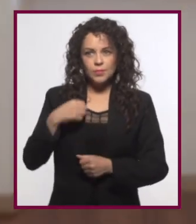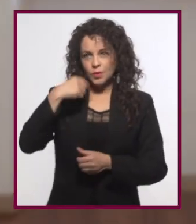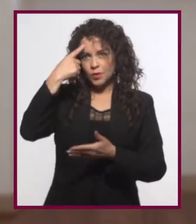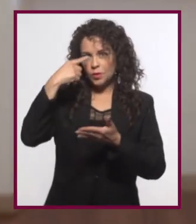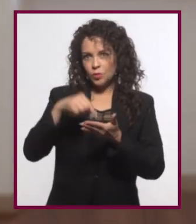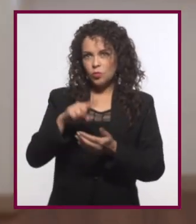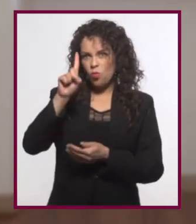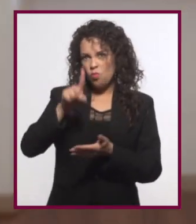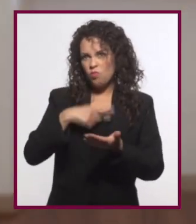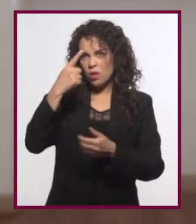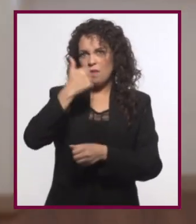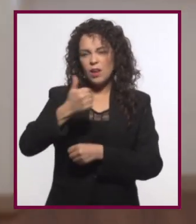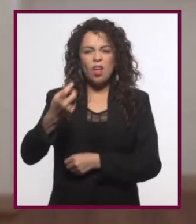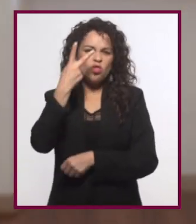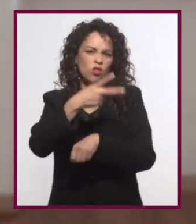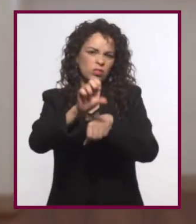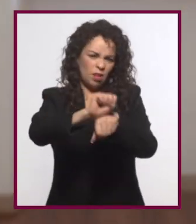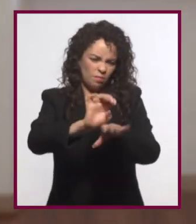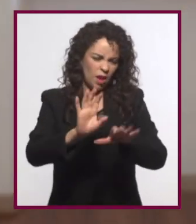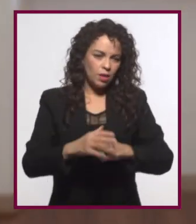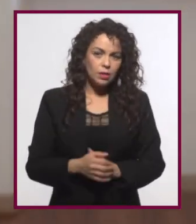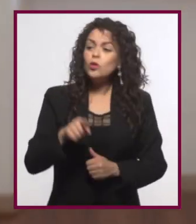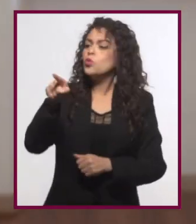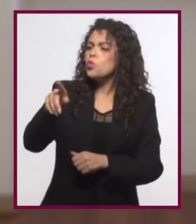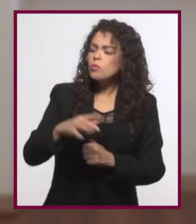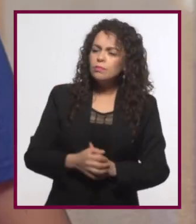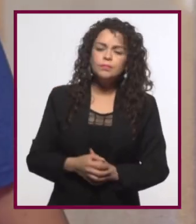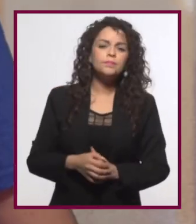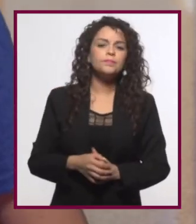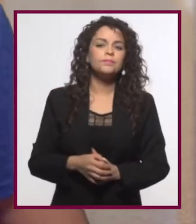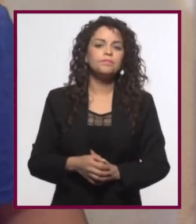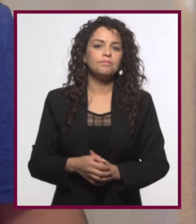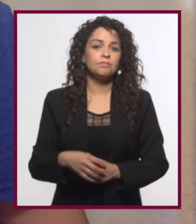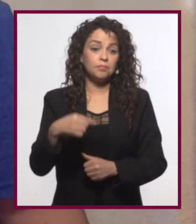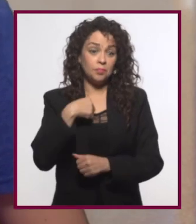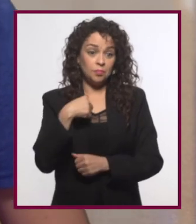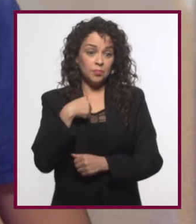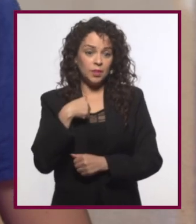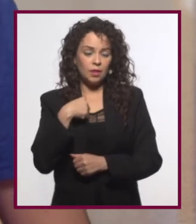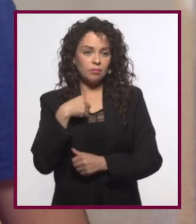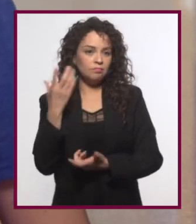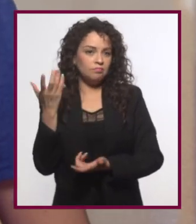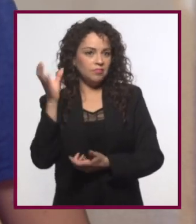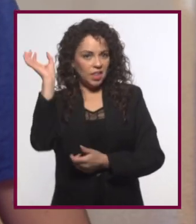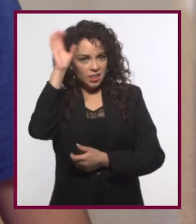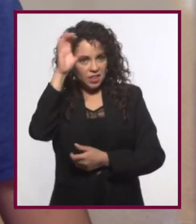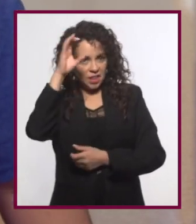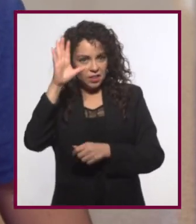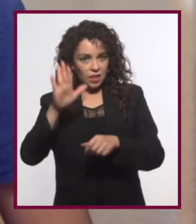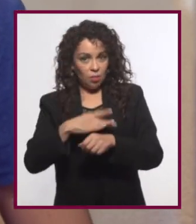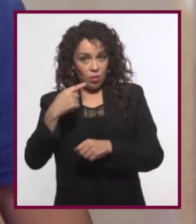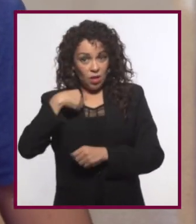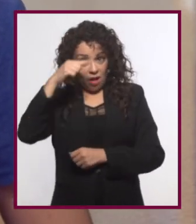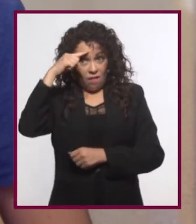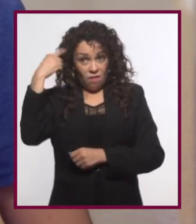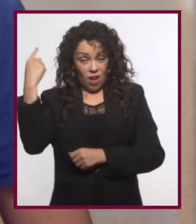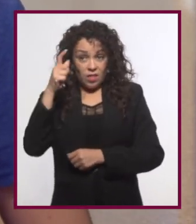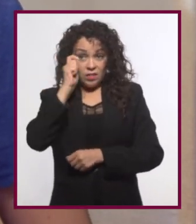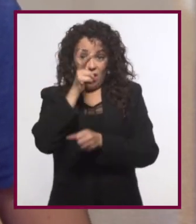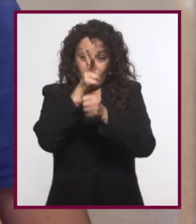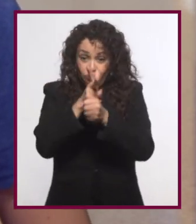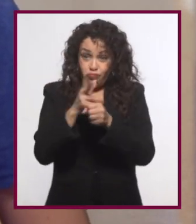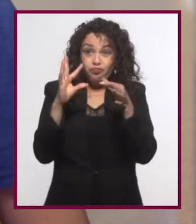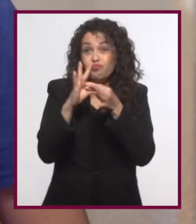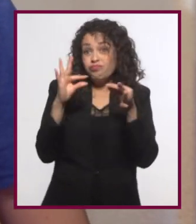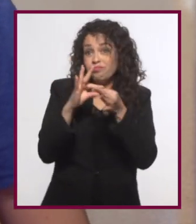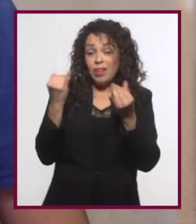yo creo que una vez cada dos semanas. ¿Tú? El mío sería un blog de ciencia. No tengo tanta facilidad para hablar a